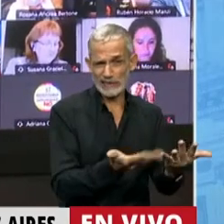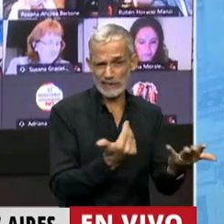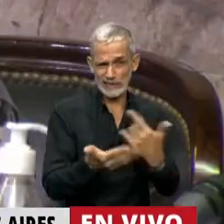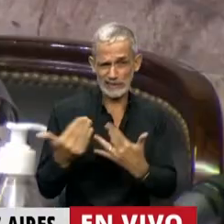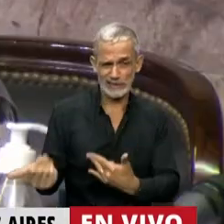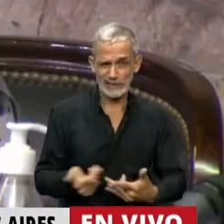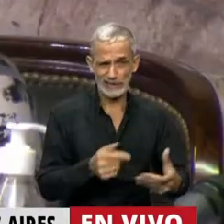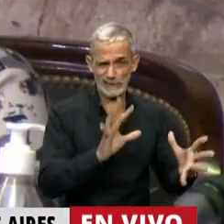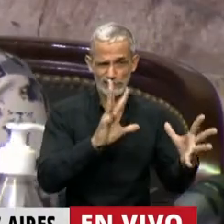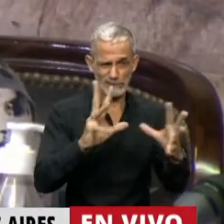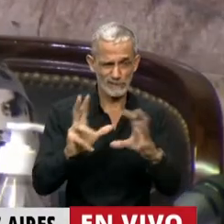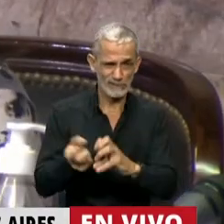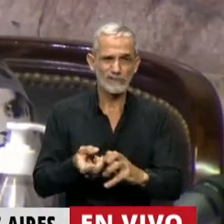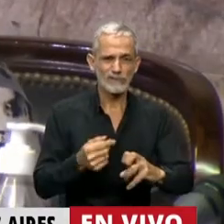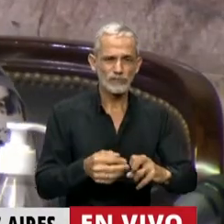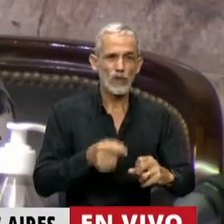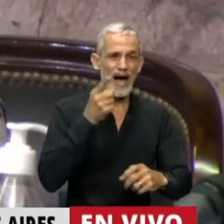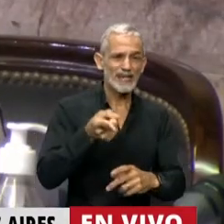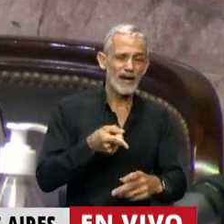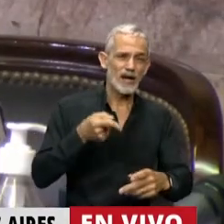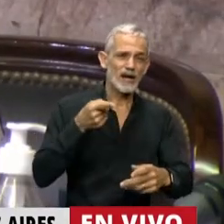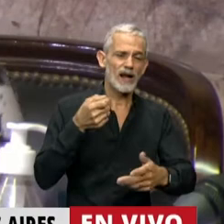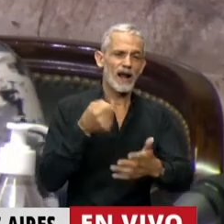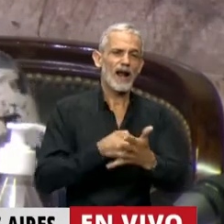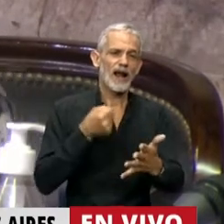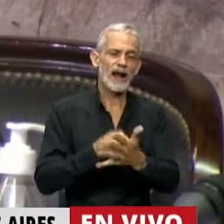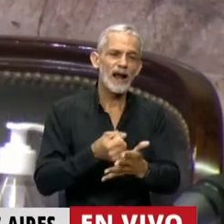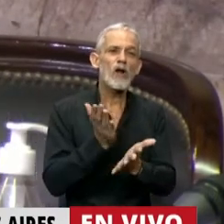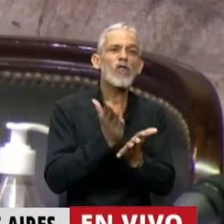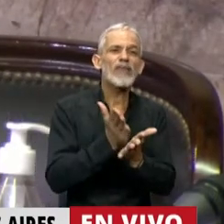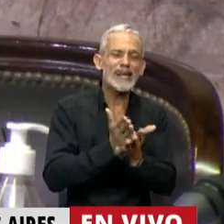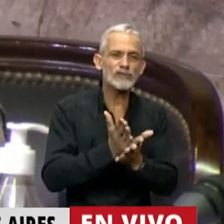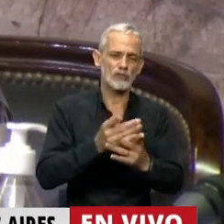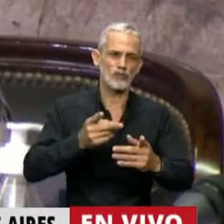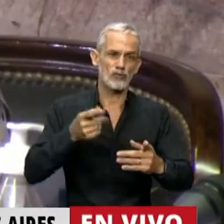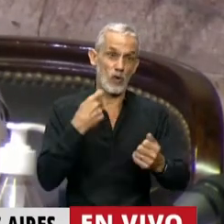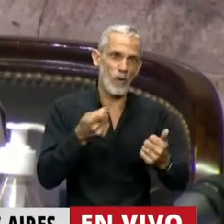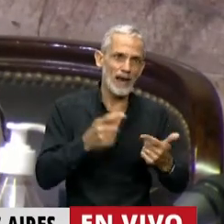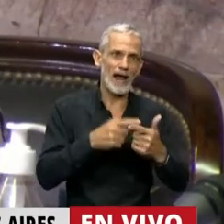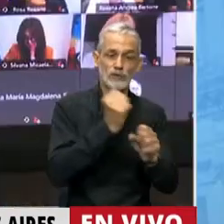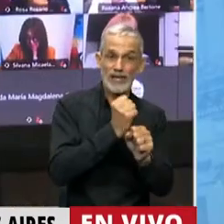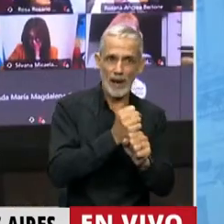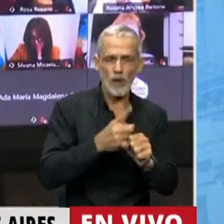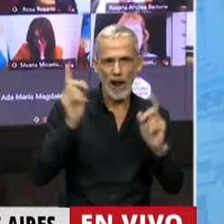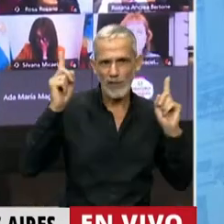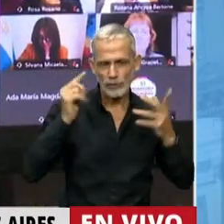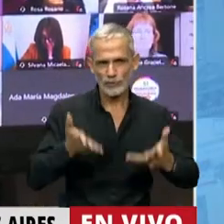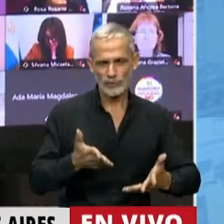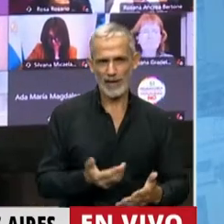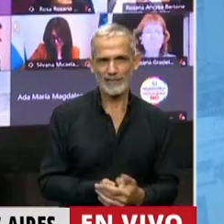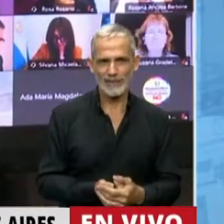pública, un ataque a los derechos laborales, un ataque a los derechos jubilatorios también de la docencia,